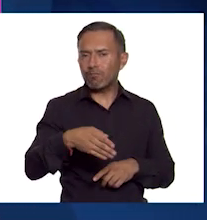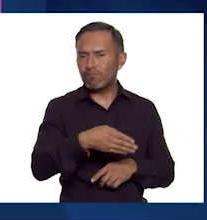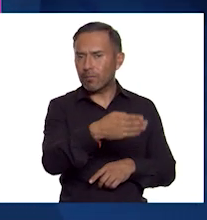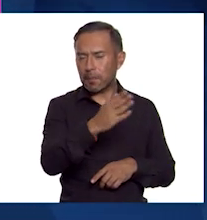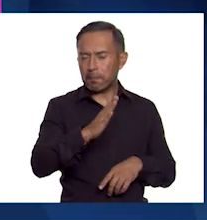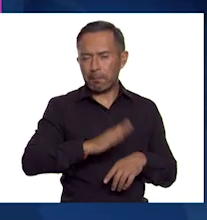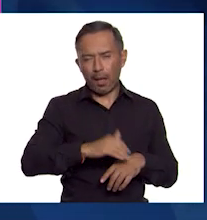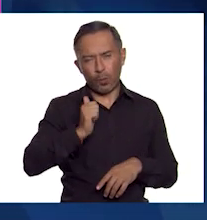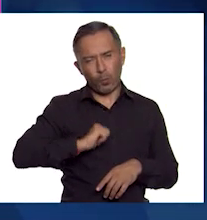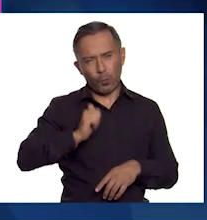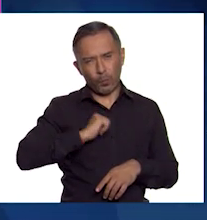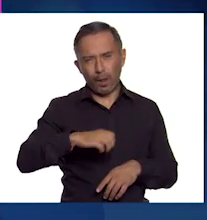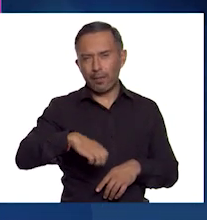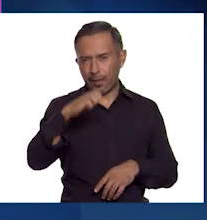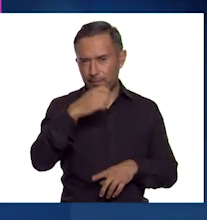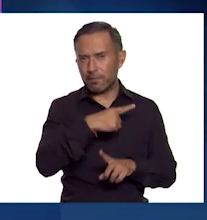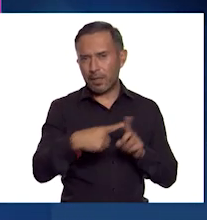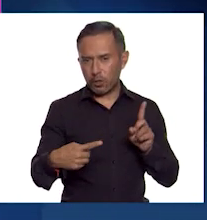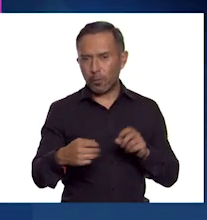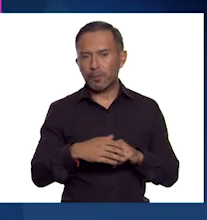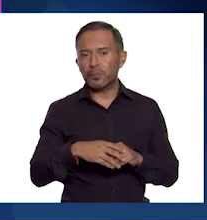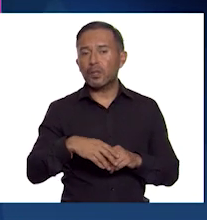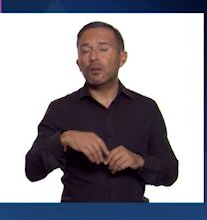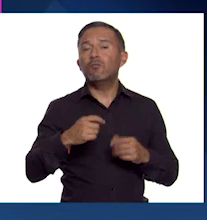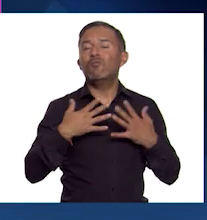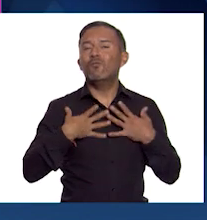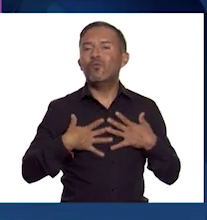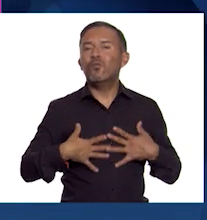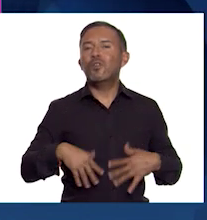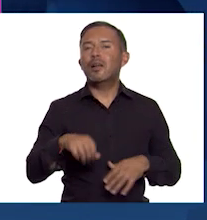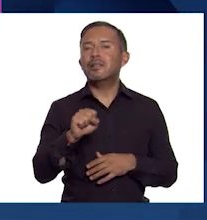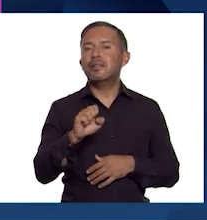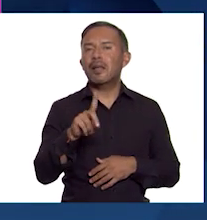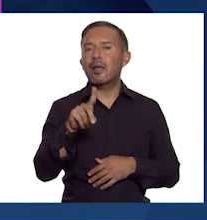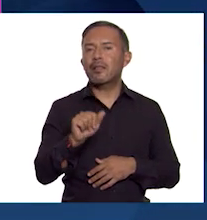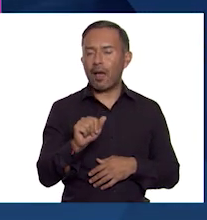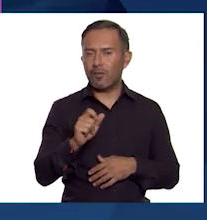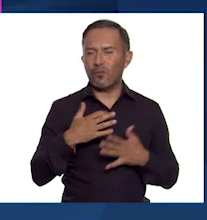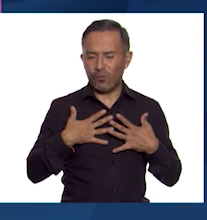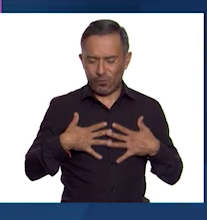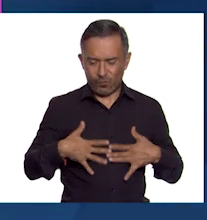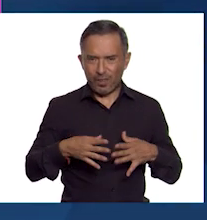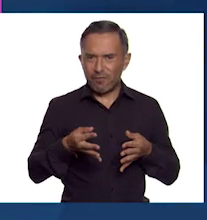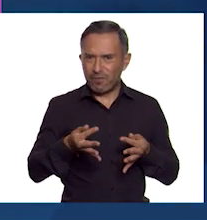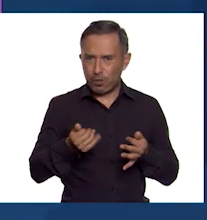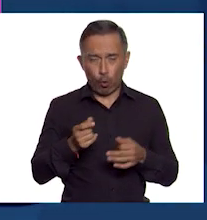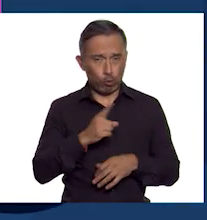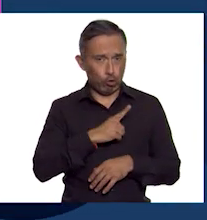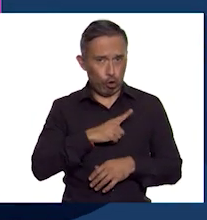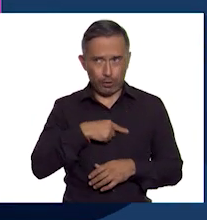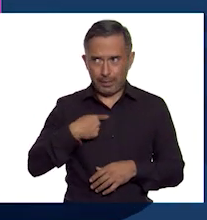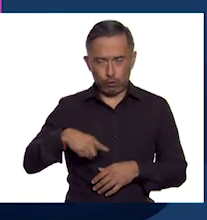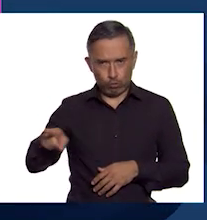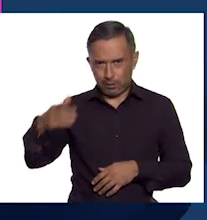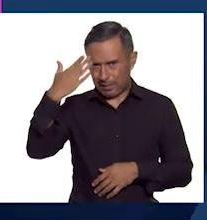la Edad Media, famosa por transportar la seda que solo los chinos sabían elaborar, pero también un sinfín